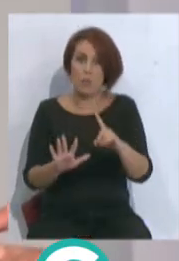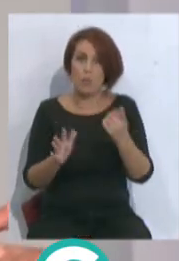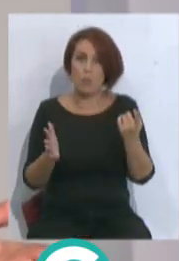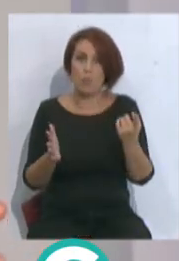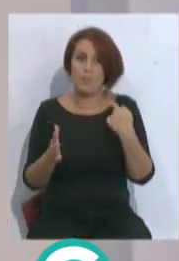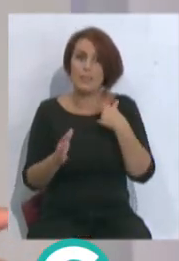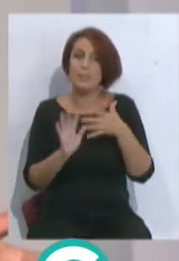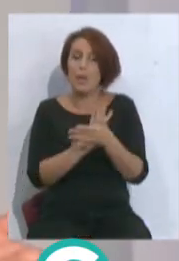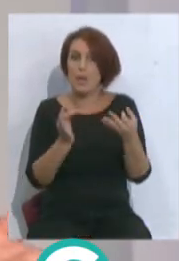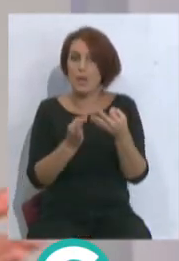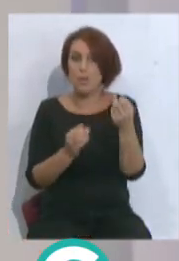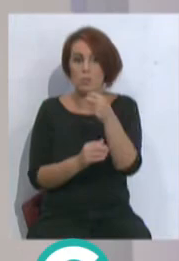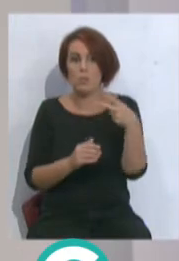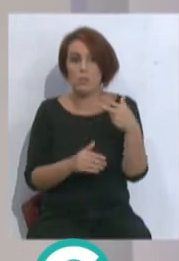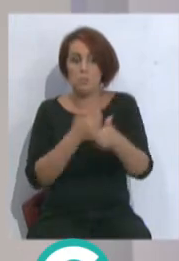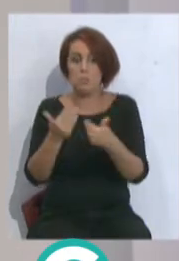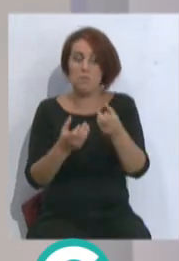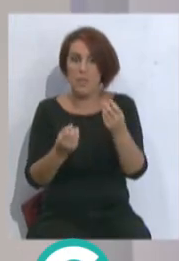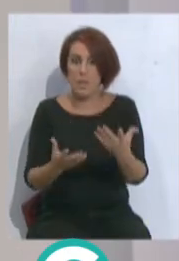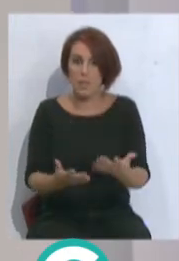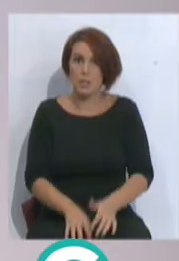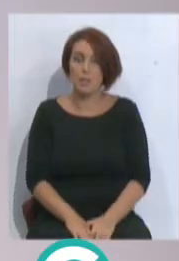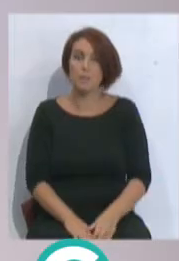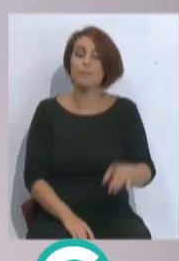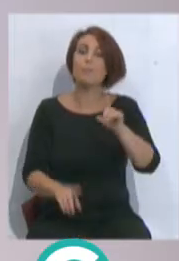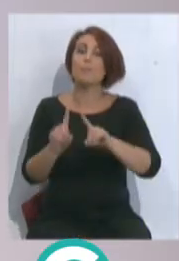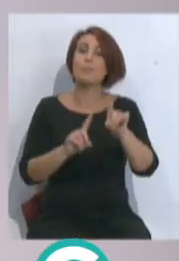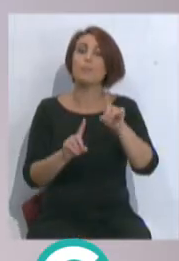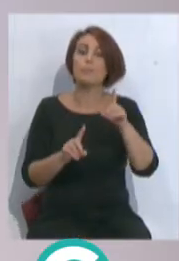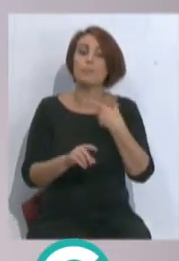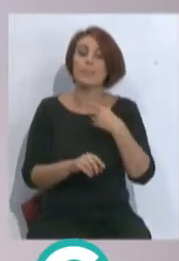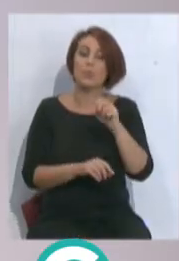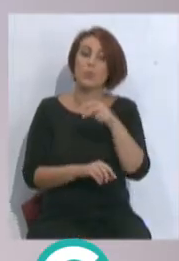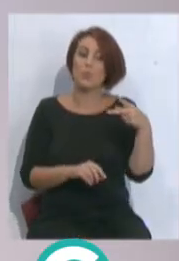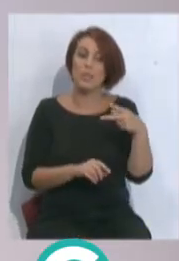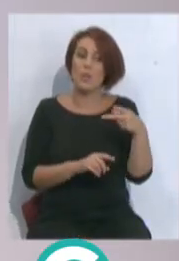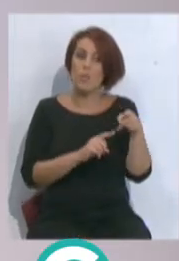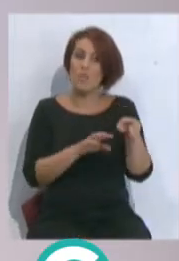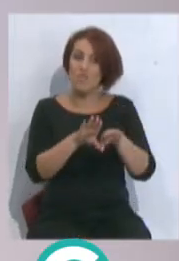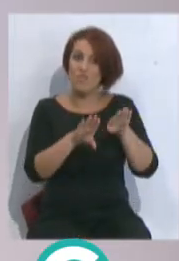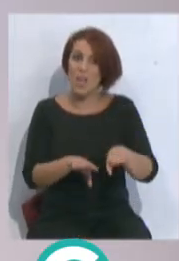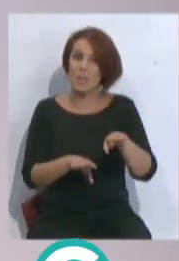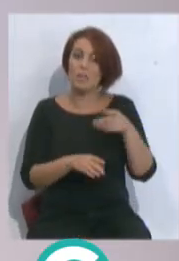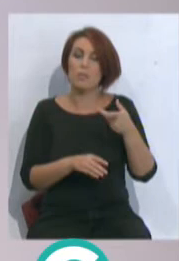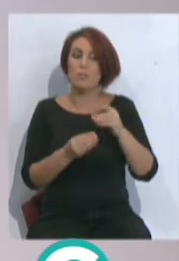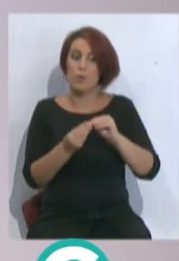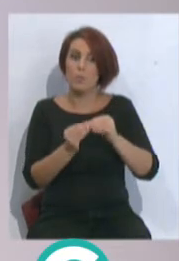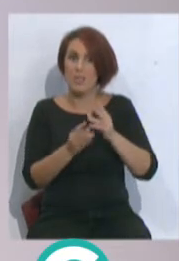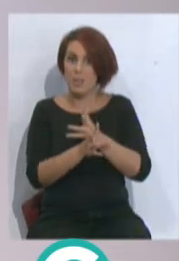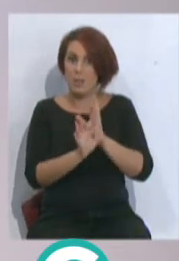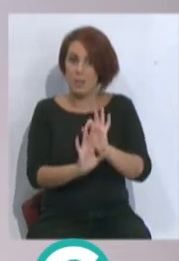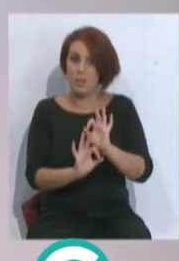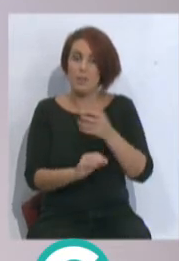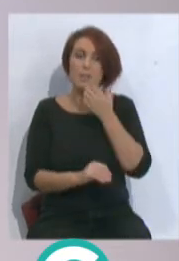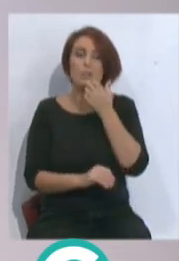qué quiere decir eso? Que los resultados han ido bien a la larga. El problema de cuando se es resultadista, y resultadista jugando de esta forma, es que en el